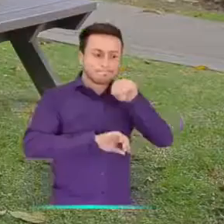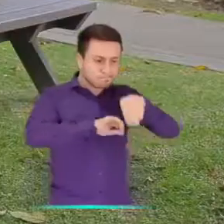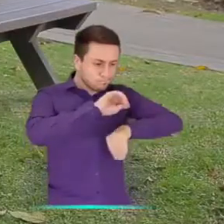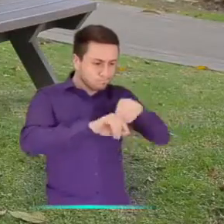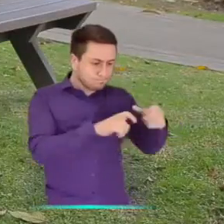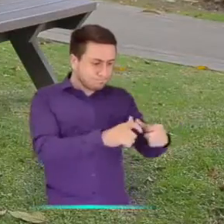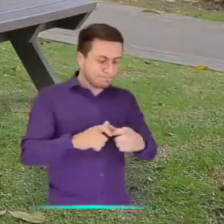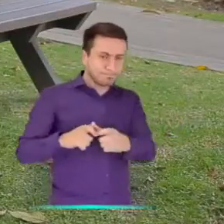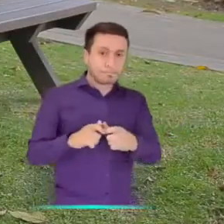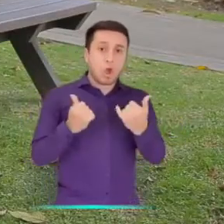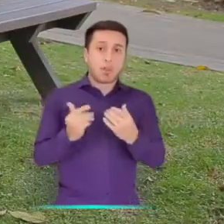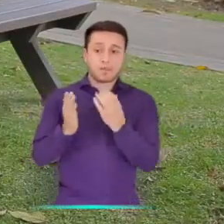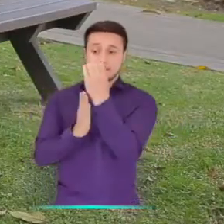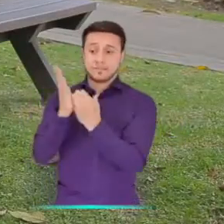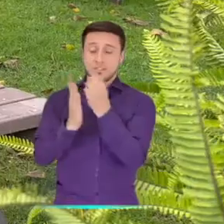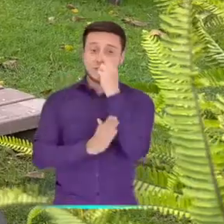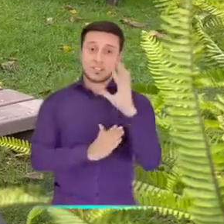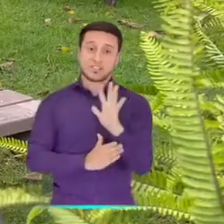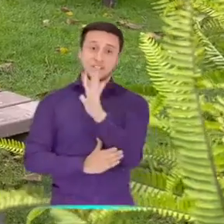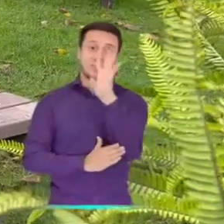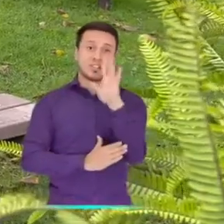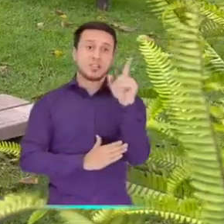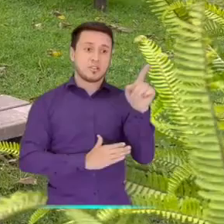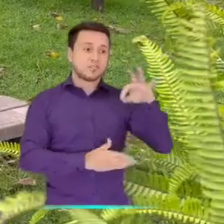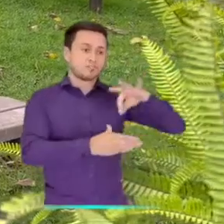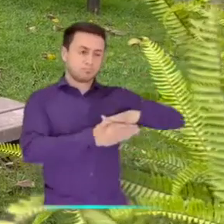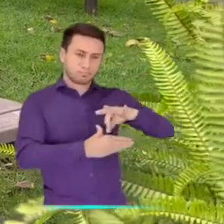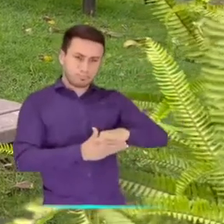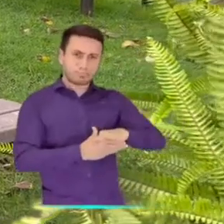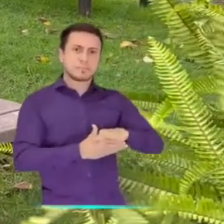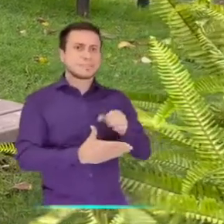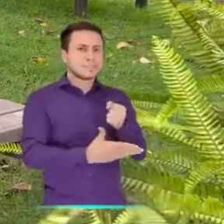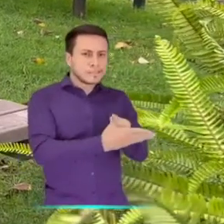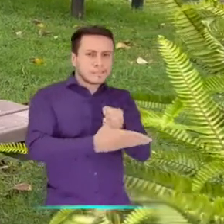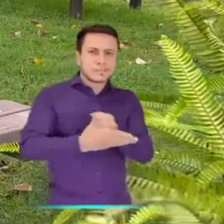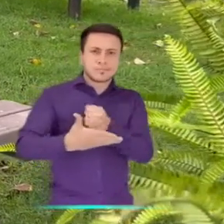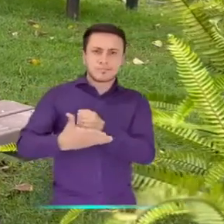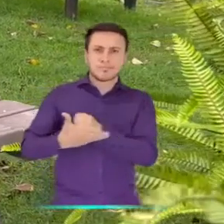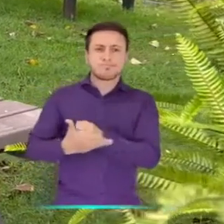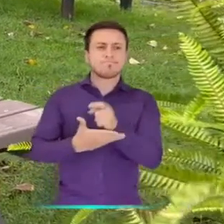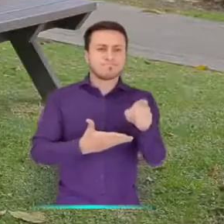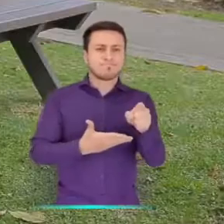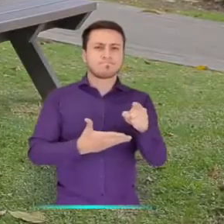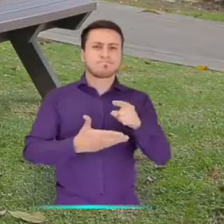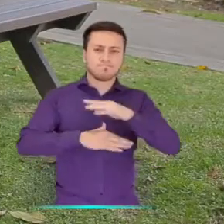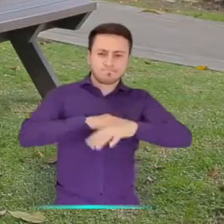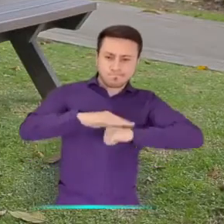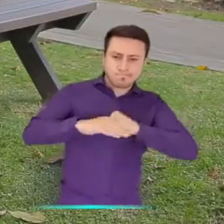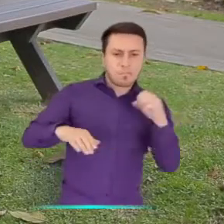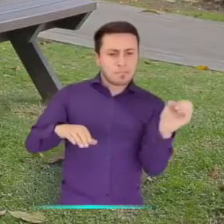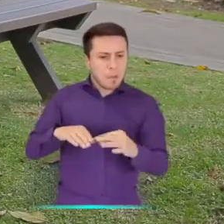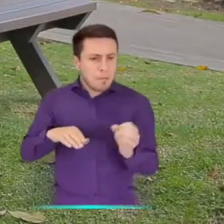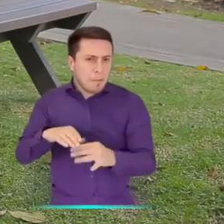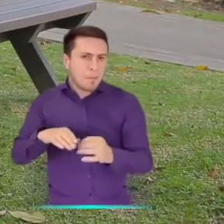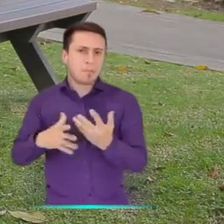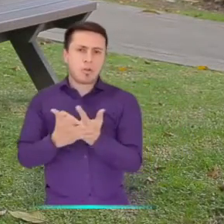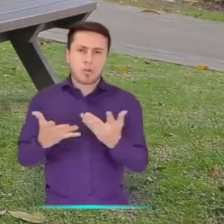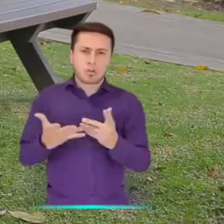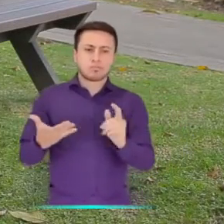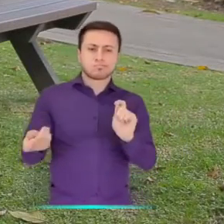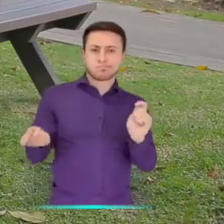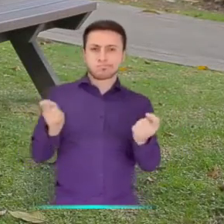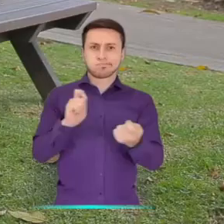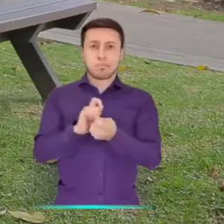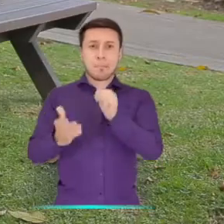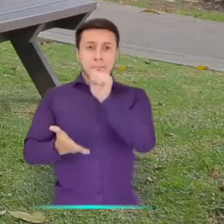plástica. Esta es una forma de nosotros mitigar el impacto ambiental que genera la fabricación de cédulas. Vamos a certificarnos a nivel nacional. En el tema